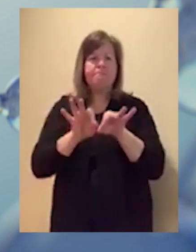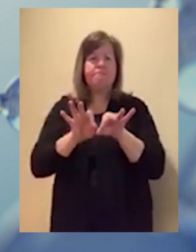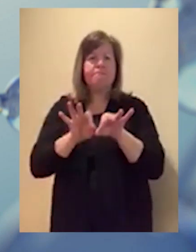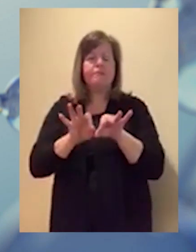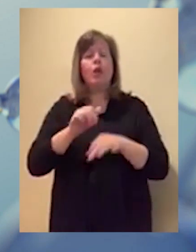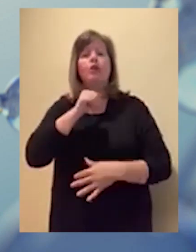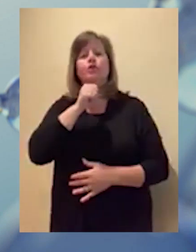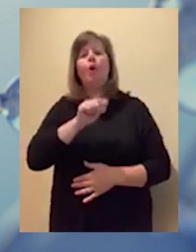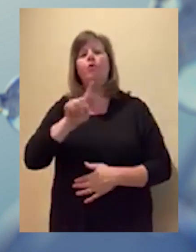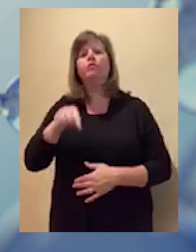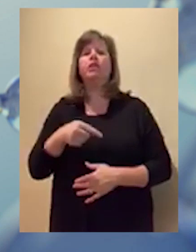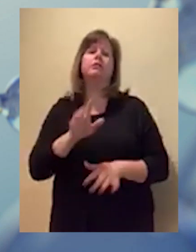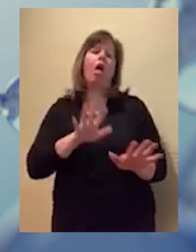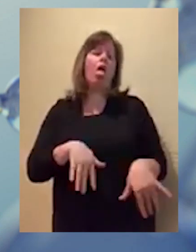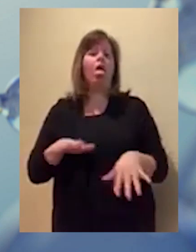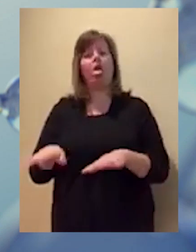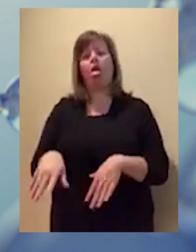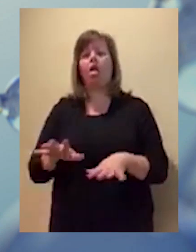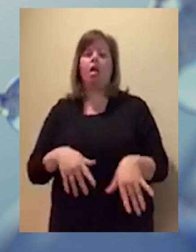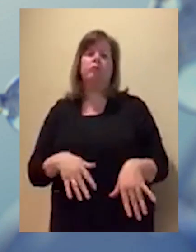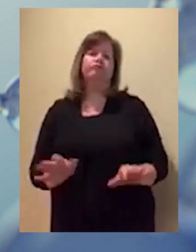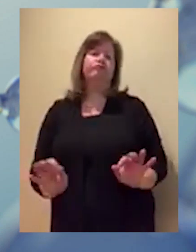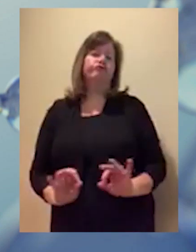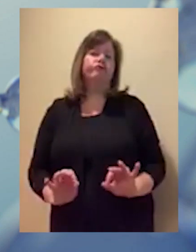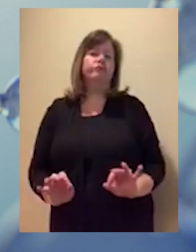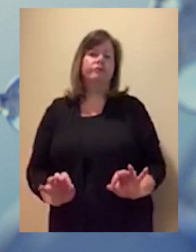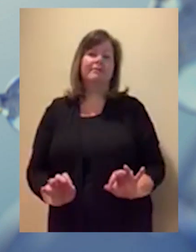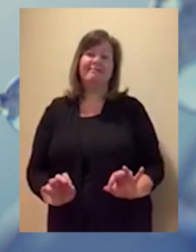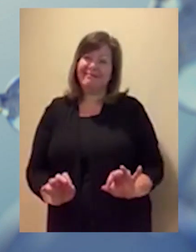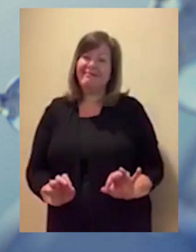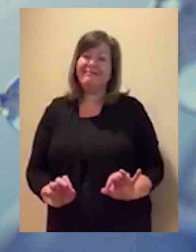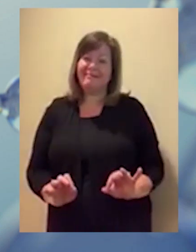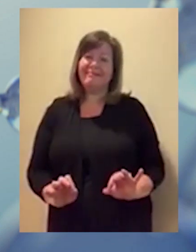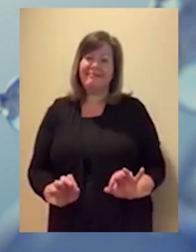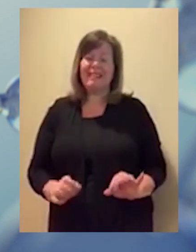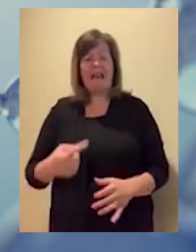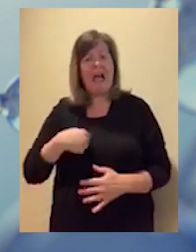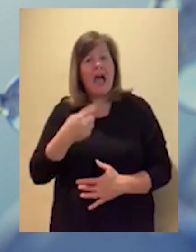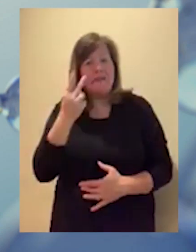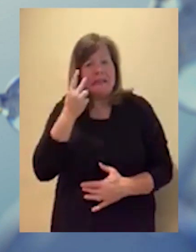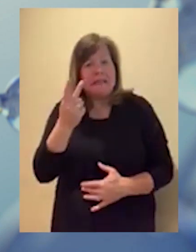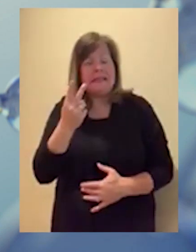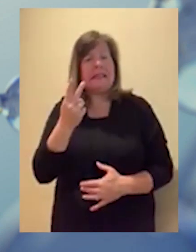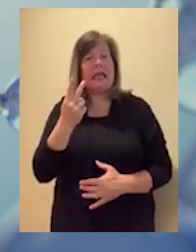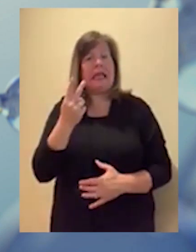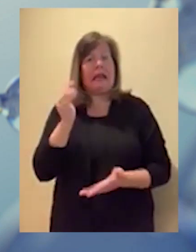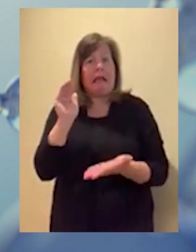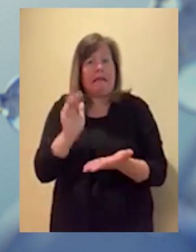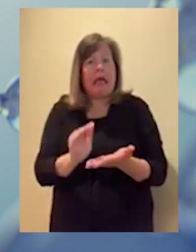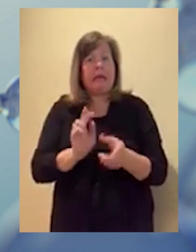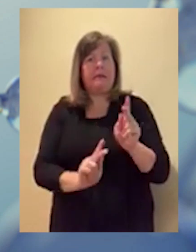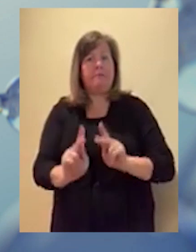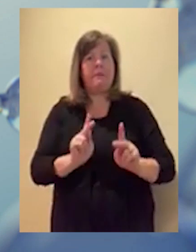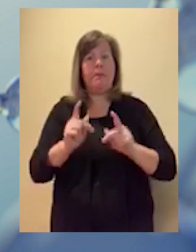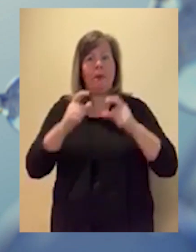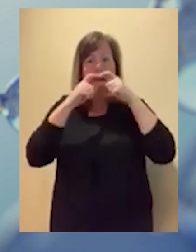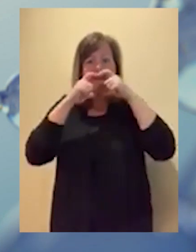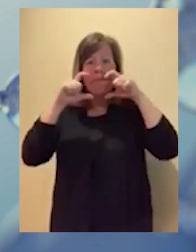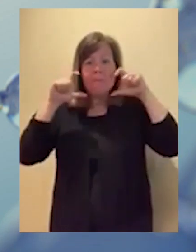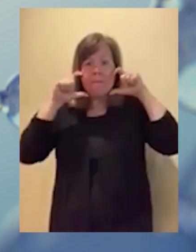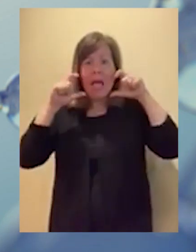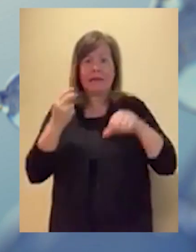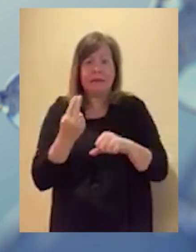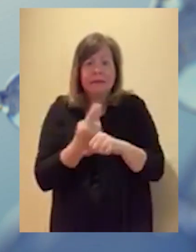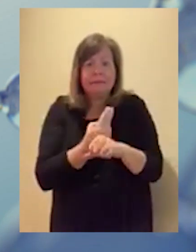propagación de este virus. Y mantenerse positivo que va a ser importante. Mantenerse positivo. No llegar a ser